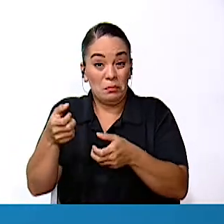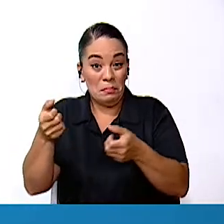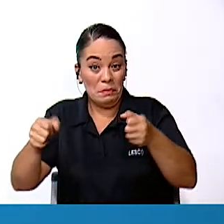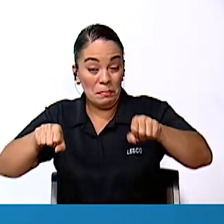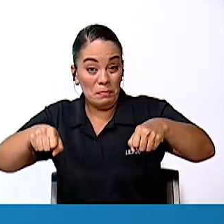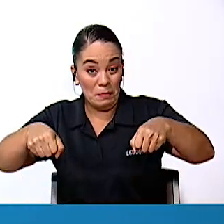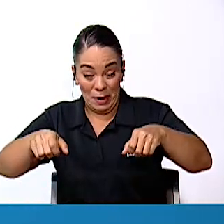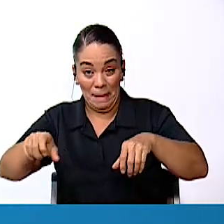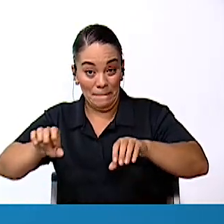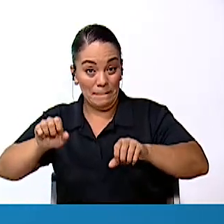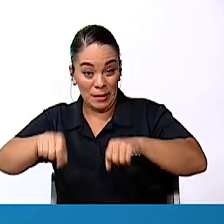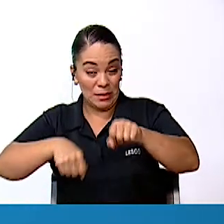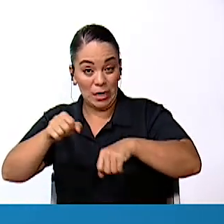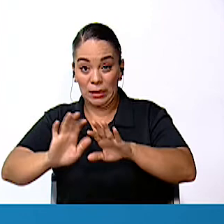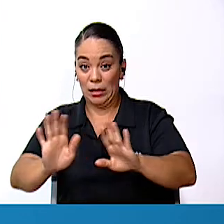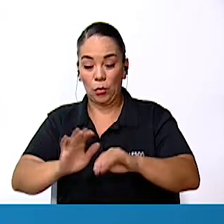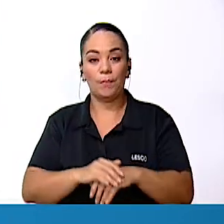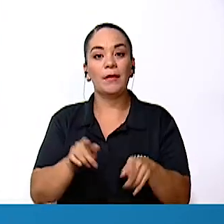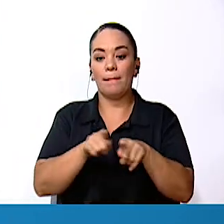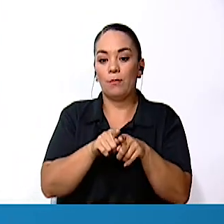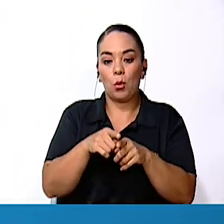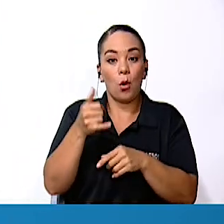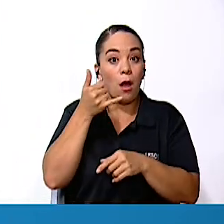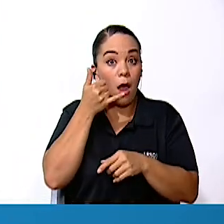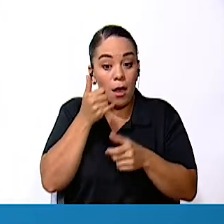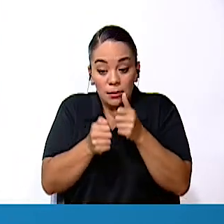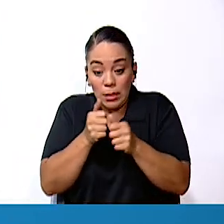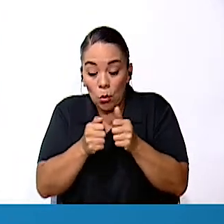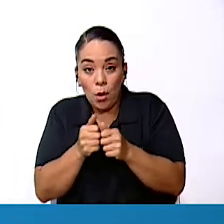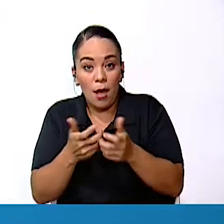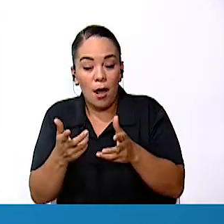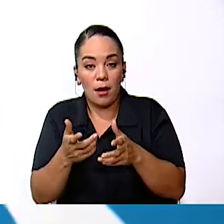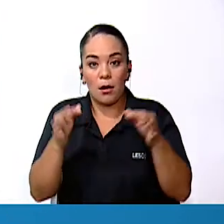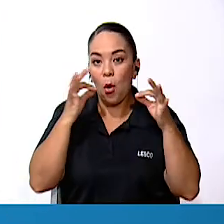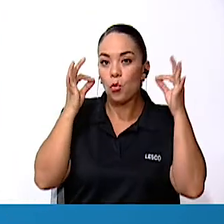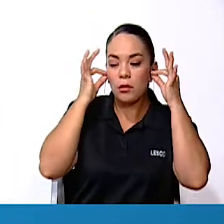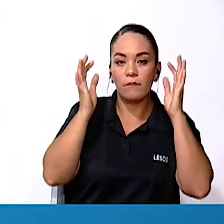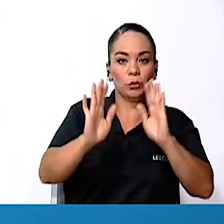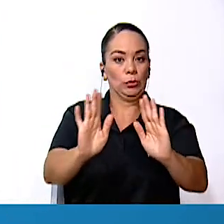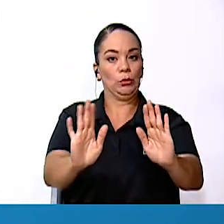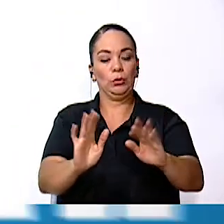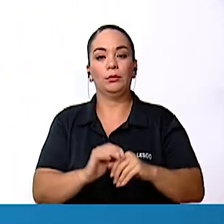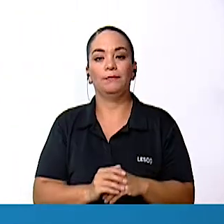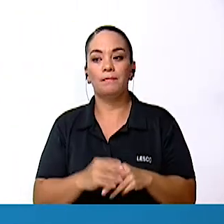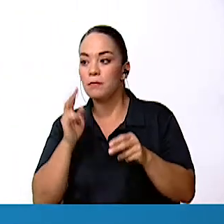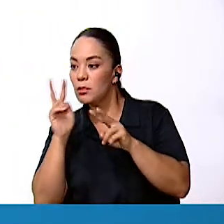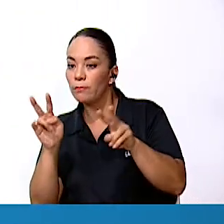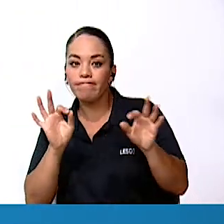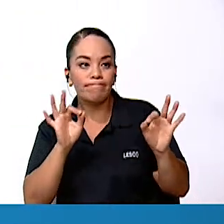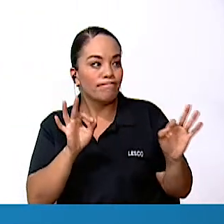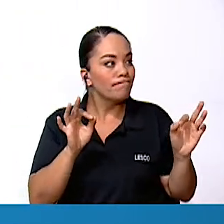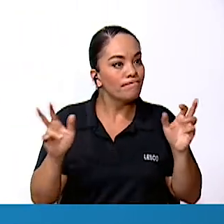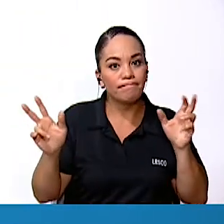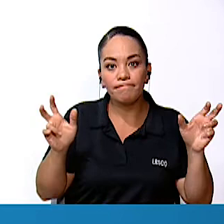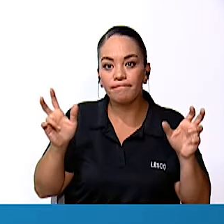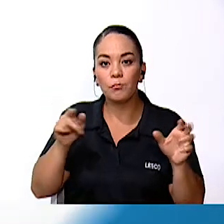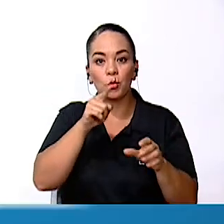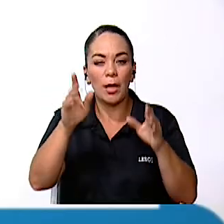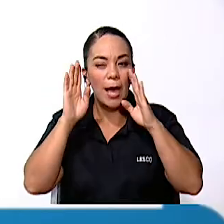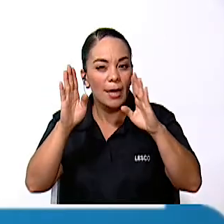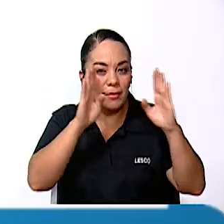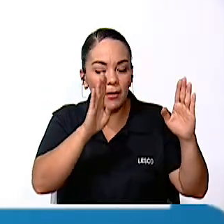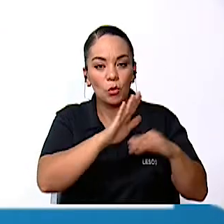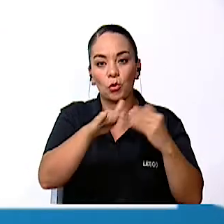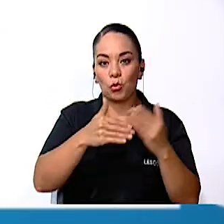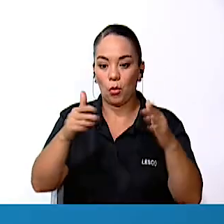Mientras conduzcas No uses celulares ni audífonos Ni nada que afecte tu visión o audición Y siempre, siempre Tienes que estar atento a las